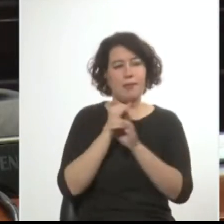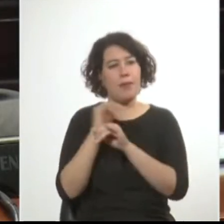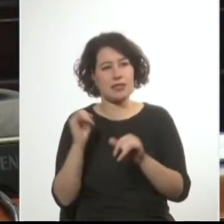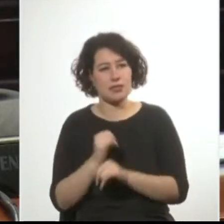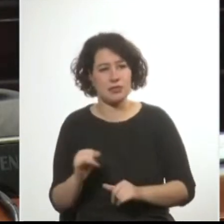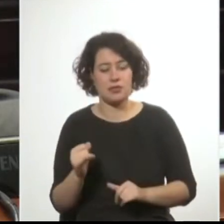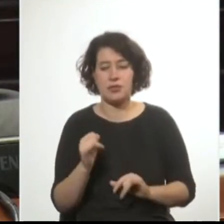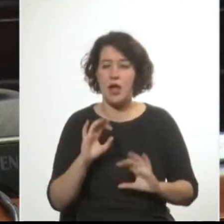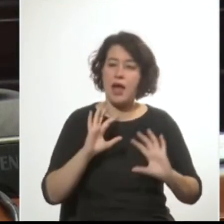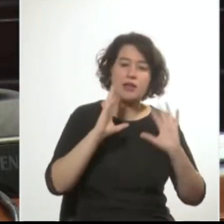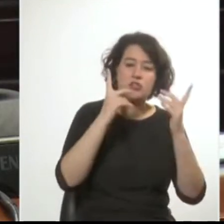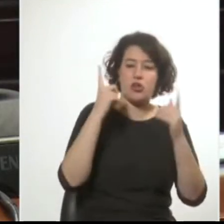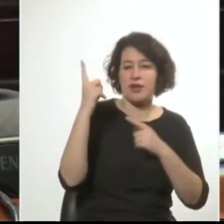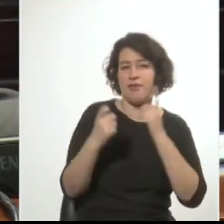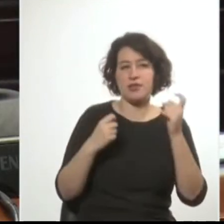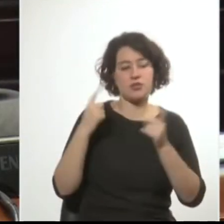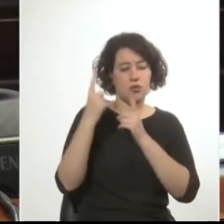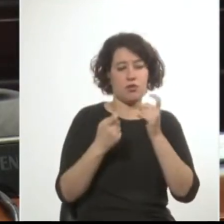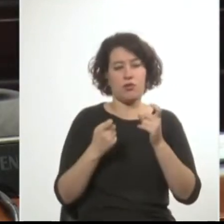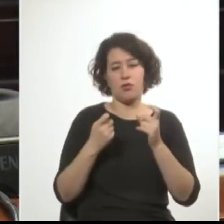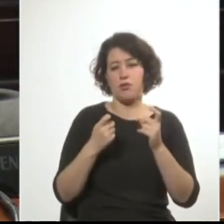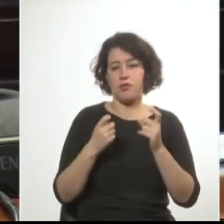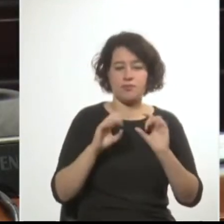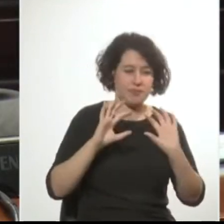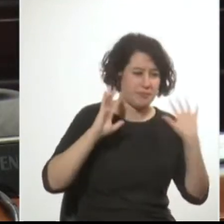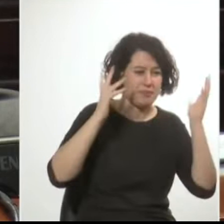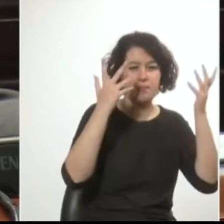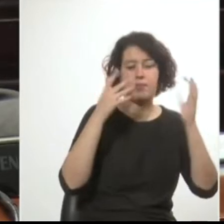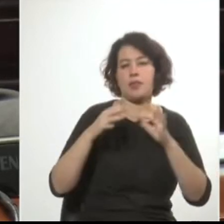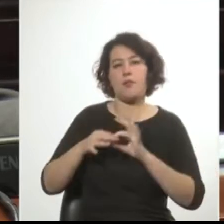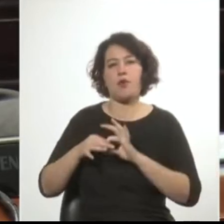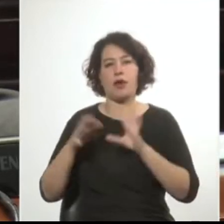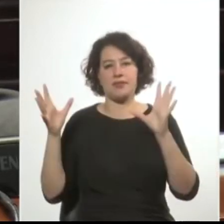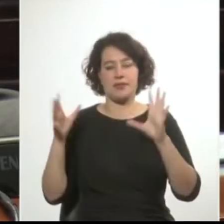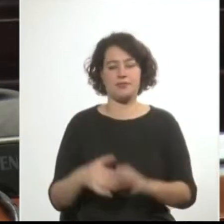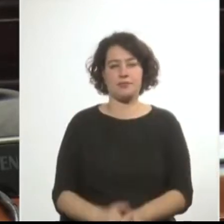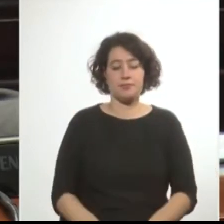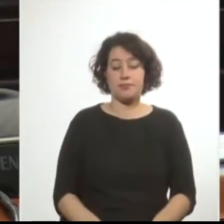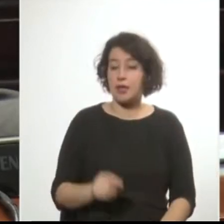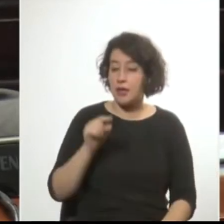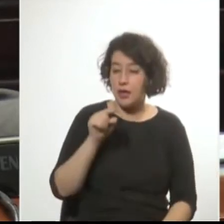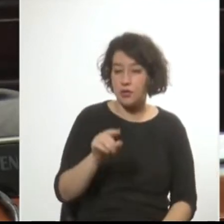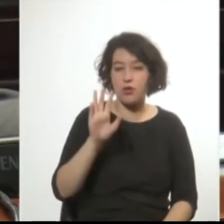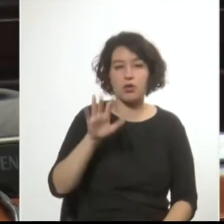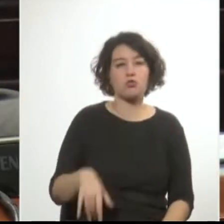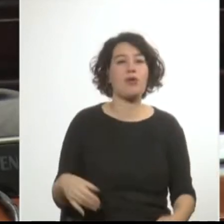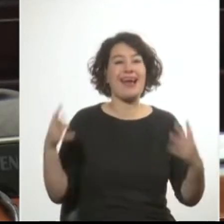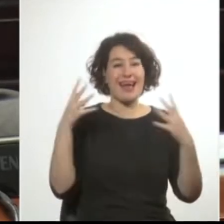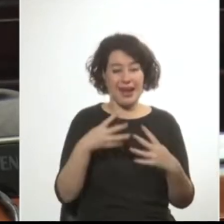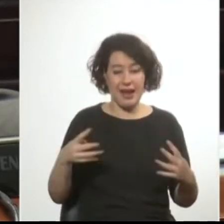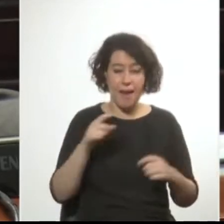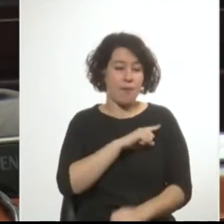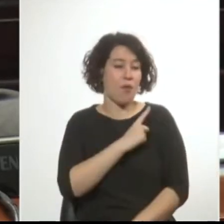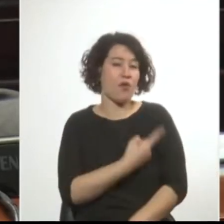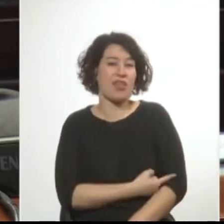entre la agresión y la reflexión, entre la barbarie y la democracia. Esto es una guerra y el hecho de que el Poder